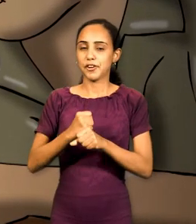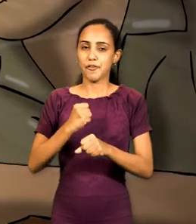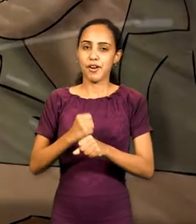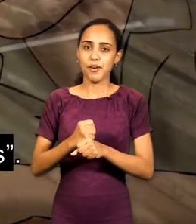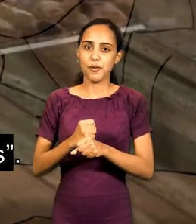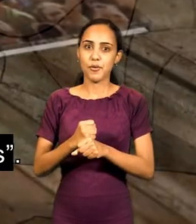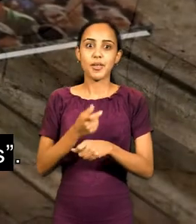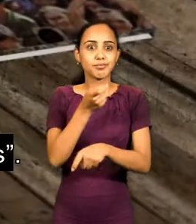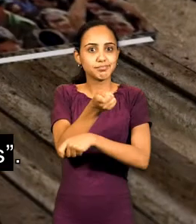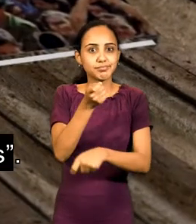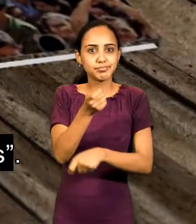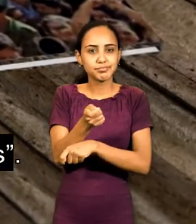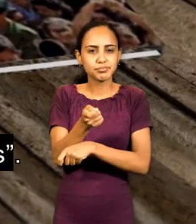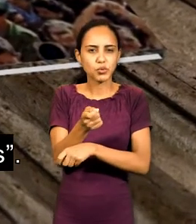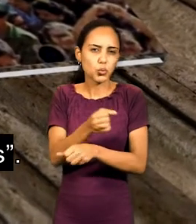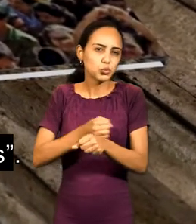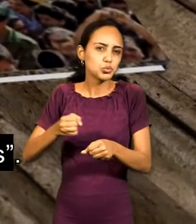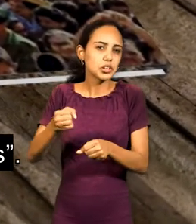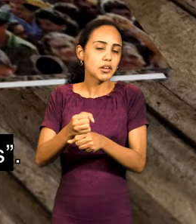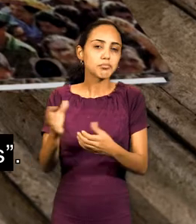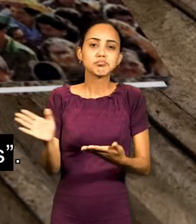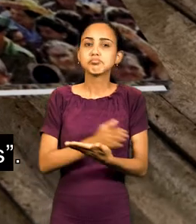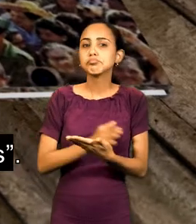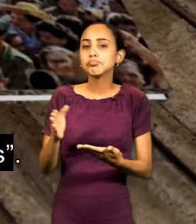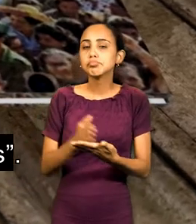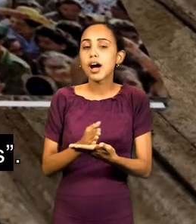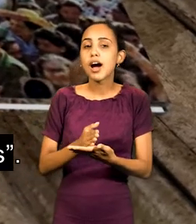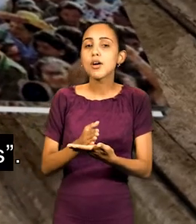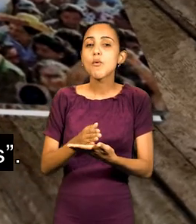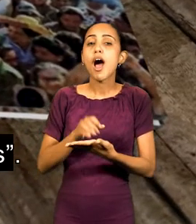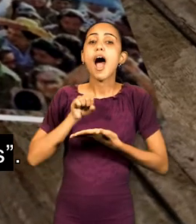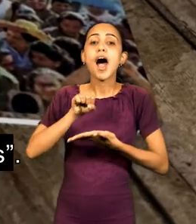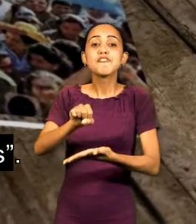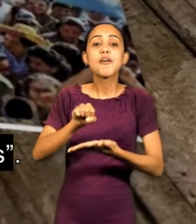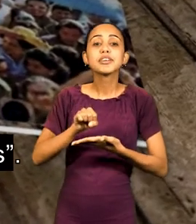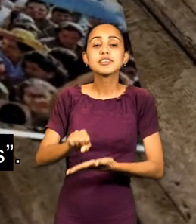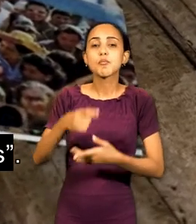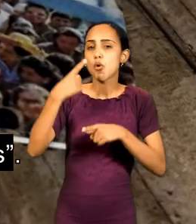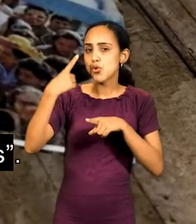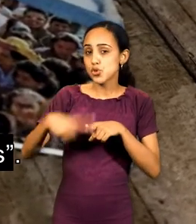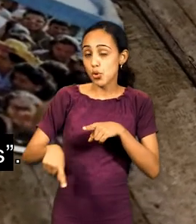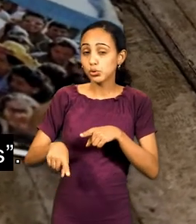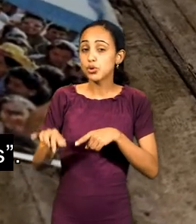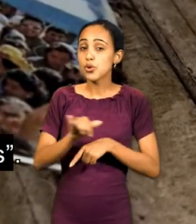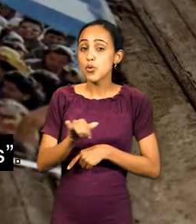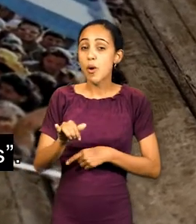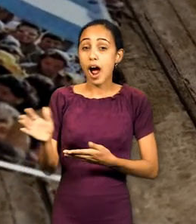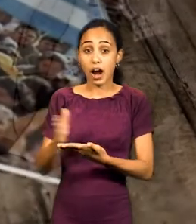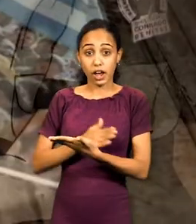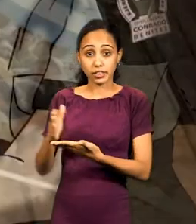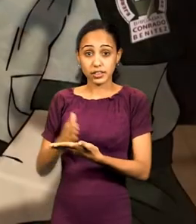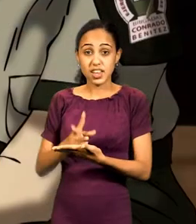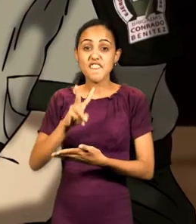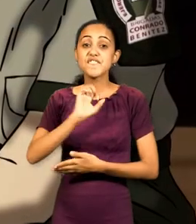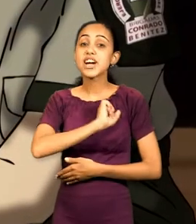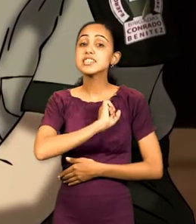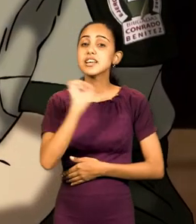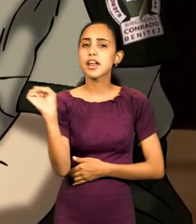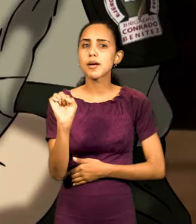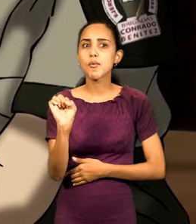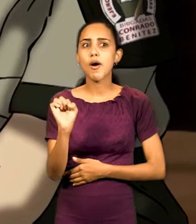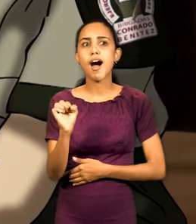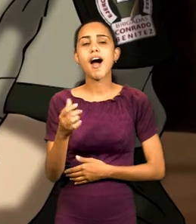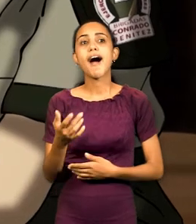alfabetizar y usaban como material el manual Alfabeticemos y la cartilla Venceremos. ¡Ah!